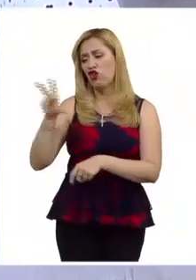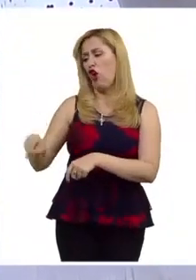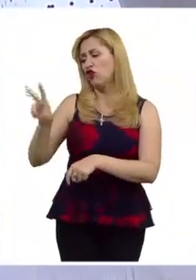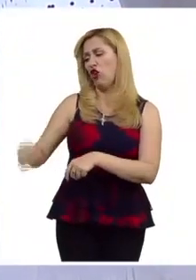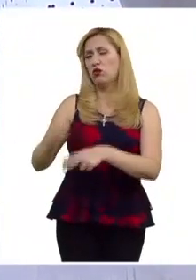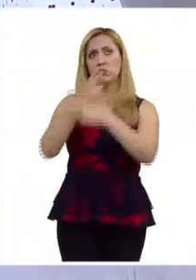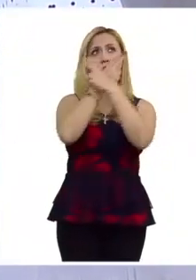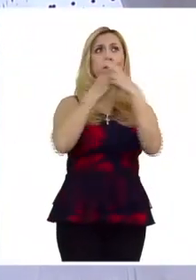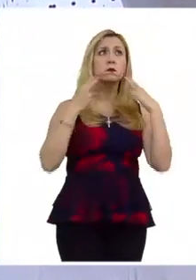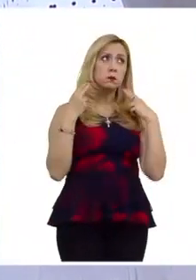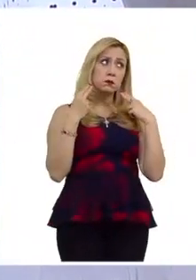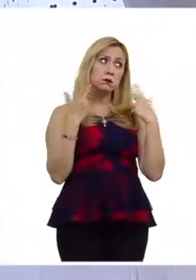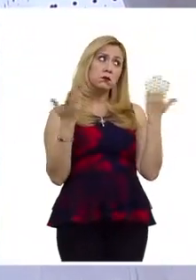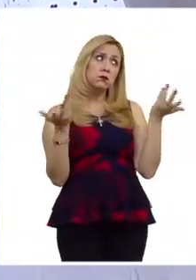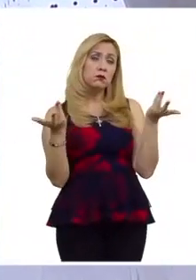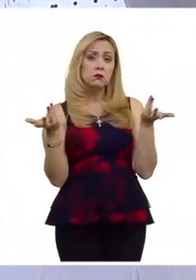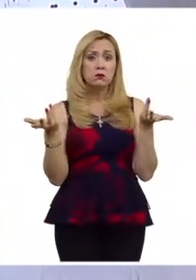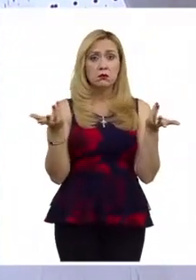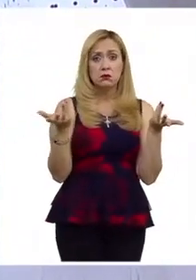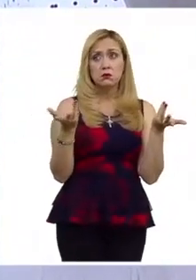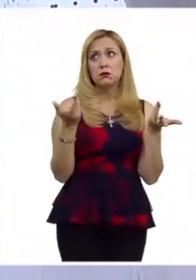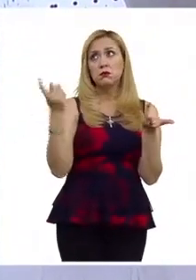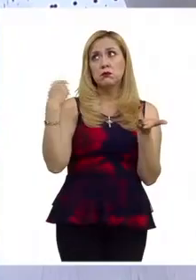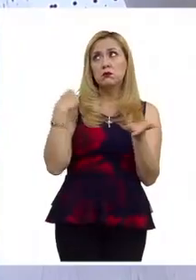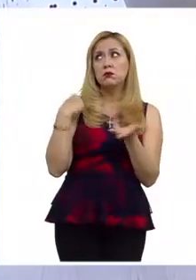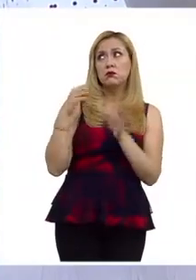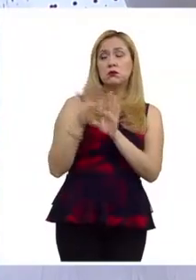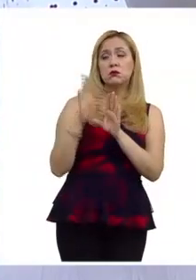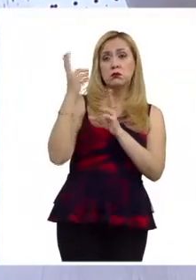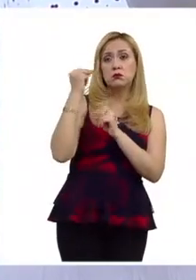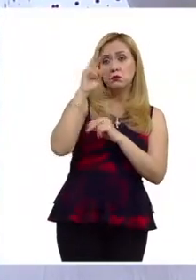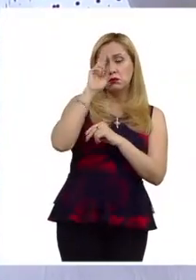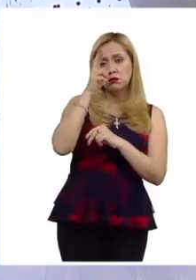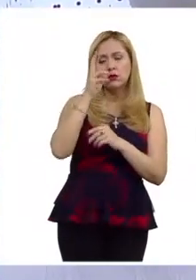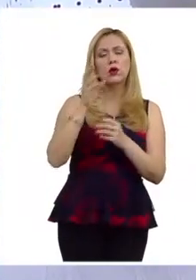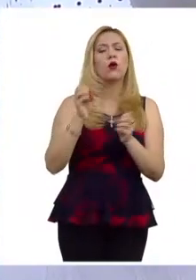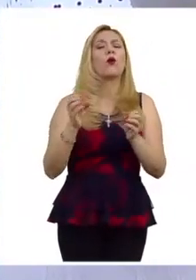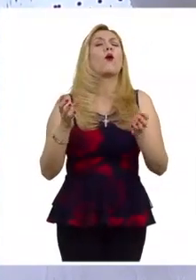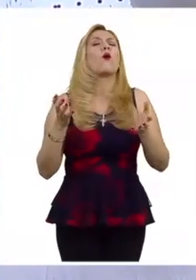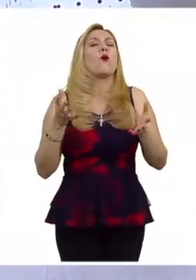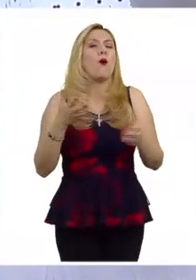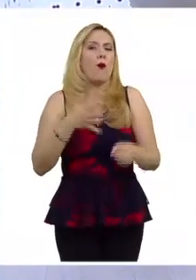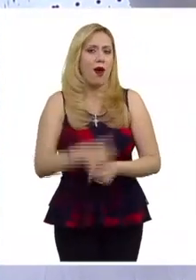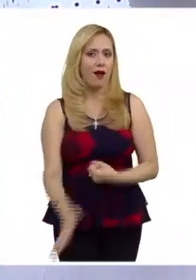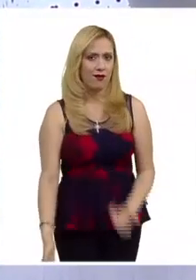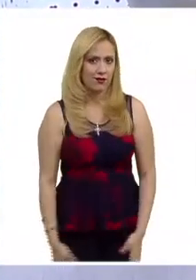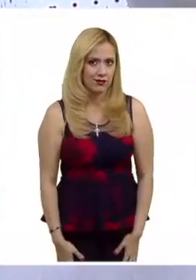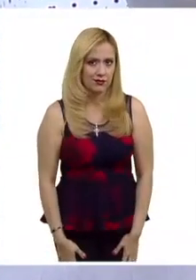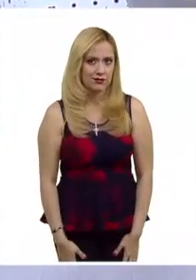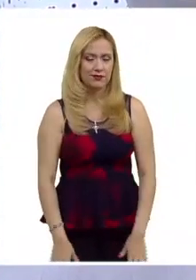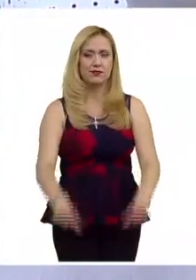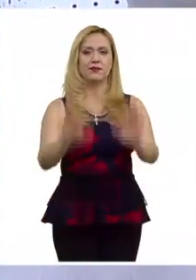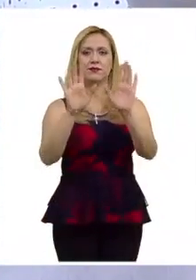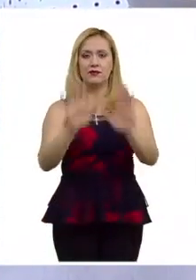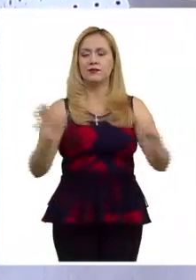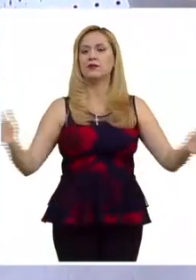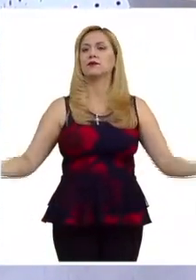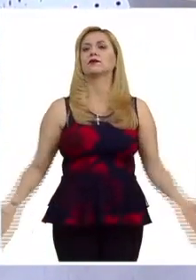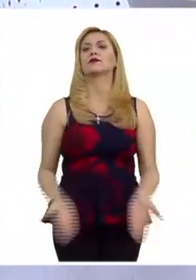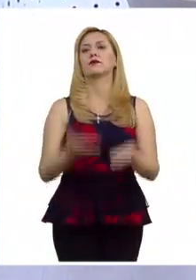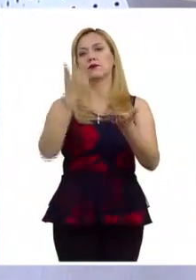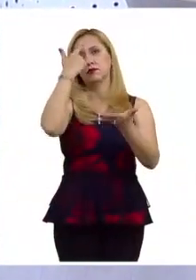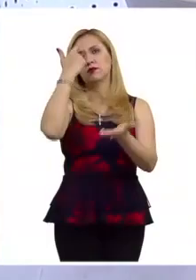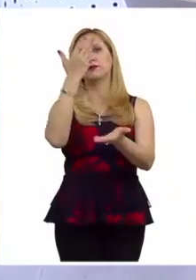construir una contranarrativa? Entonces, a partir de eso, a partir de esta Recomendación General y del Plan de Acción de Rabat, que es